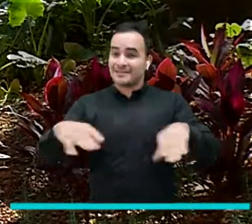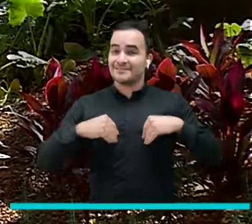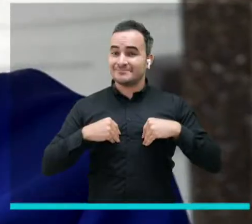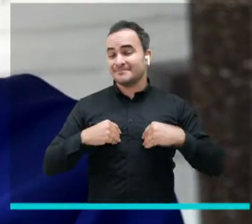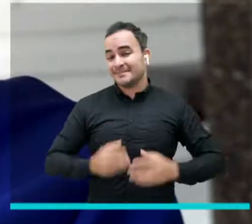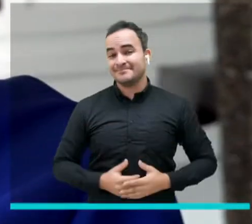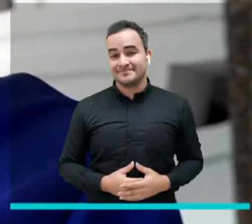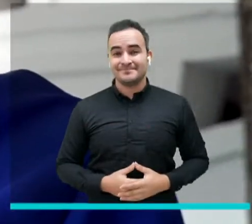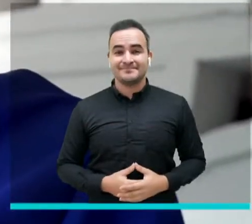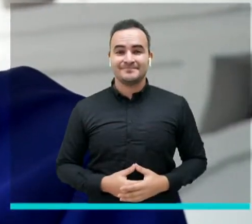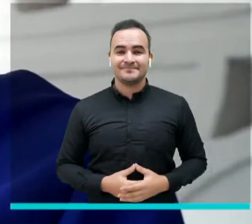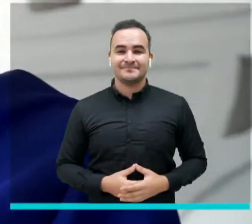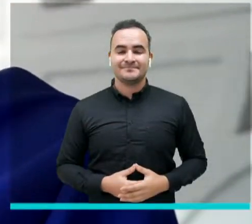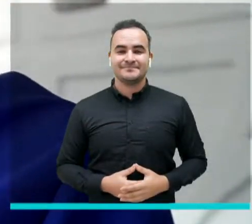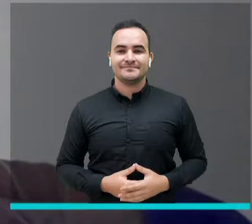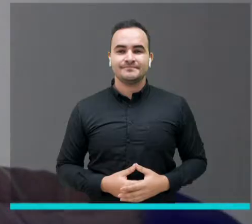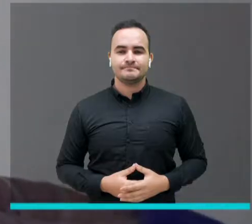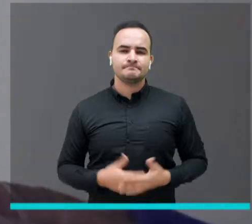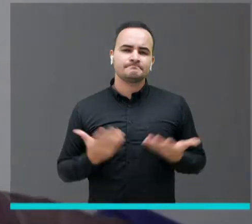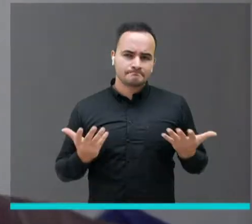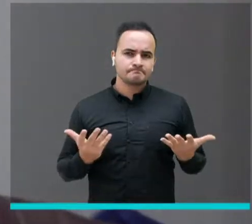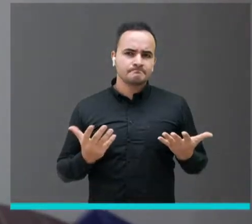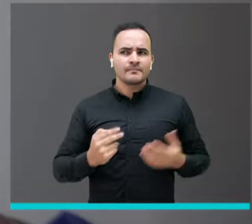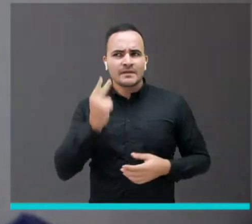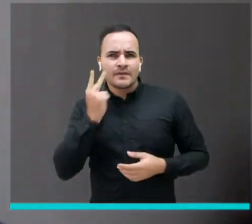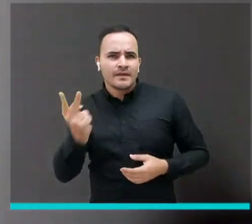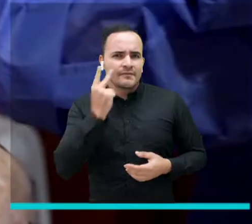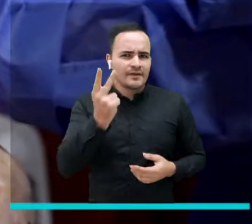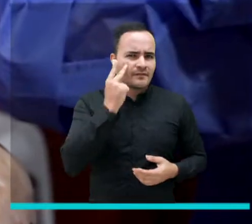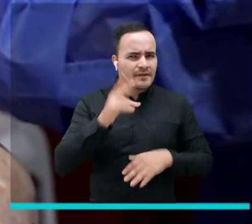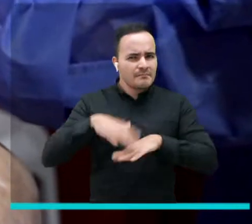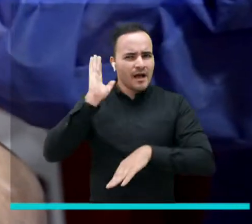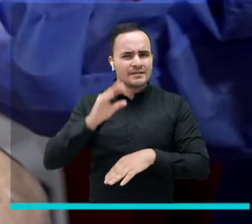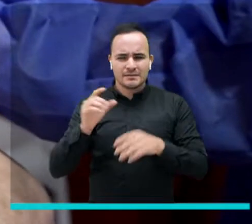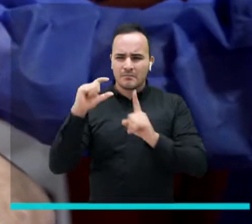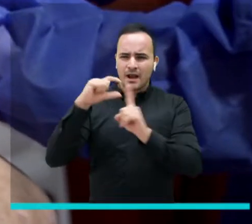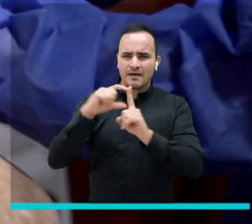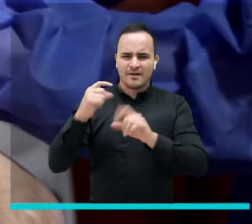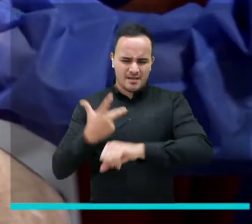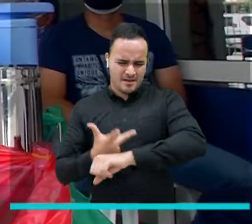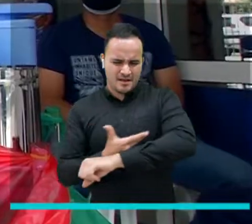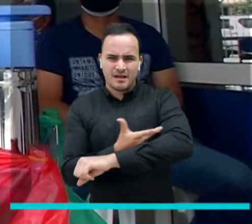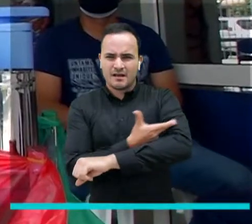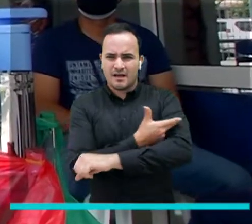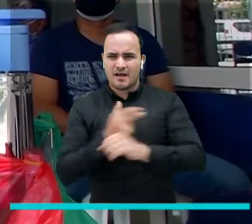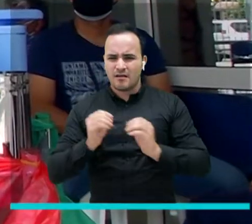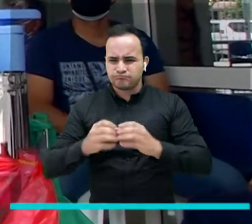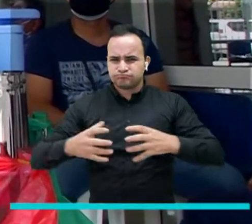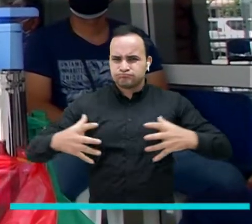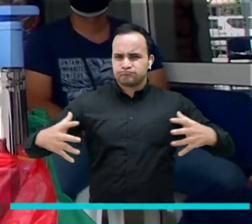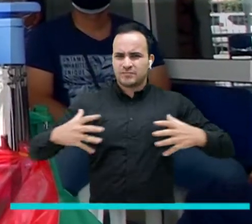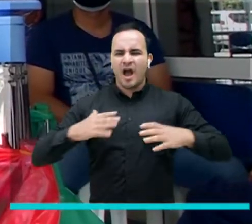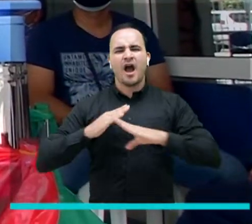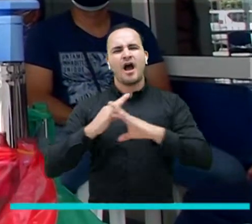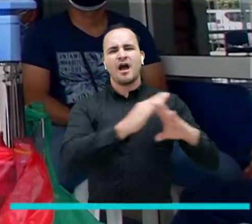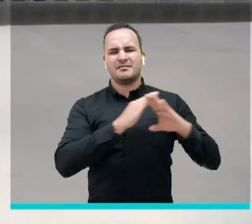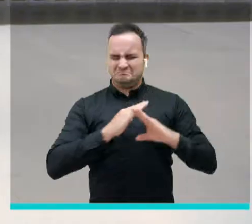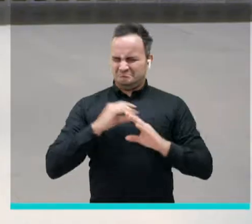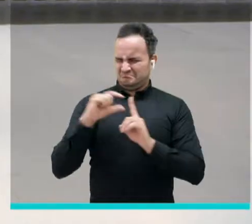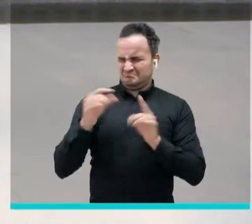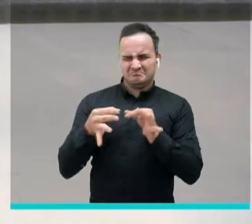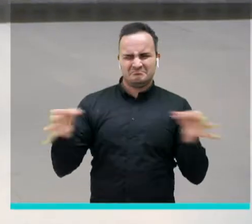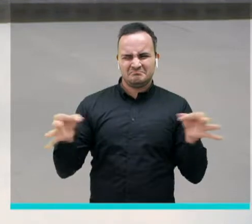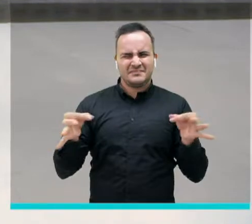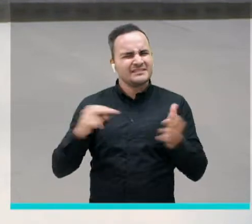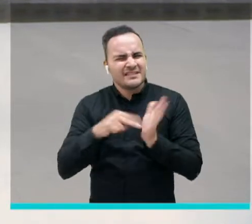cada vez es más frecuente escuchar el nombre inmunidad de rebaño en realidad qué es esto y por qué